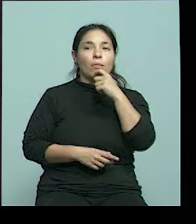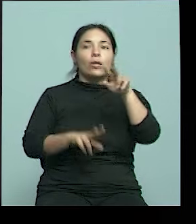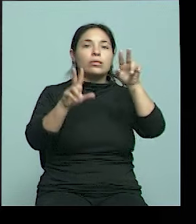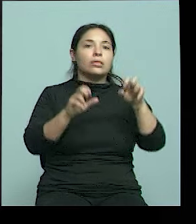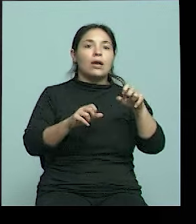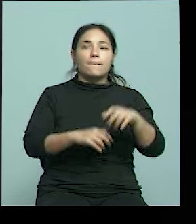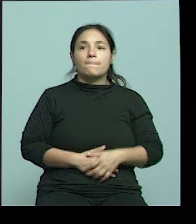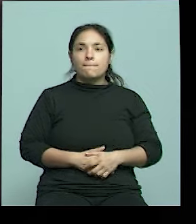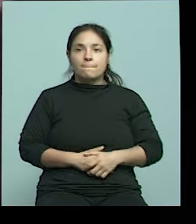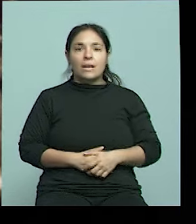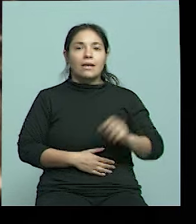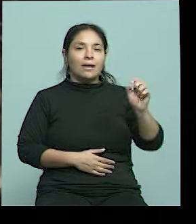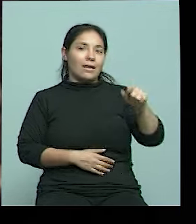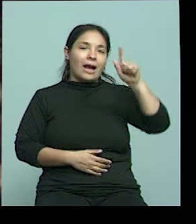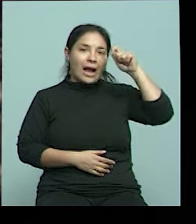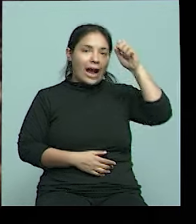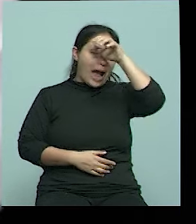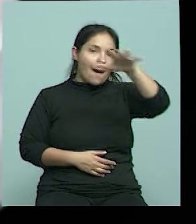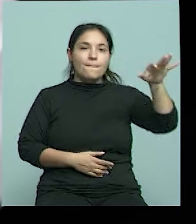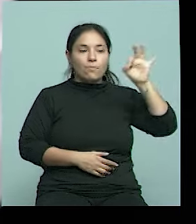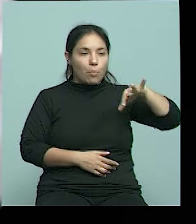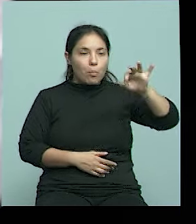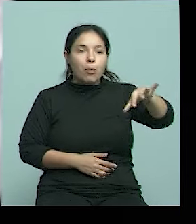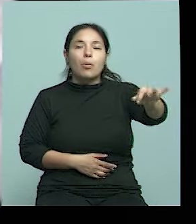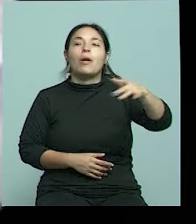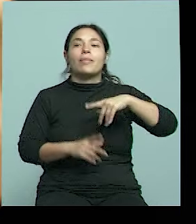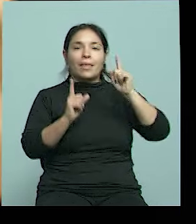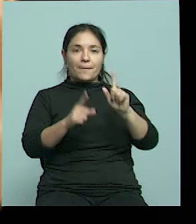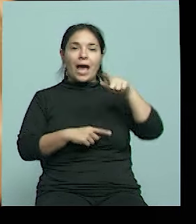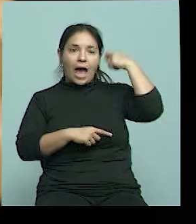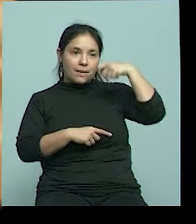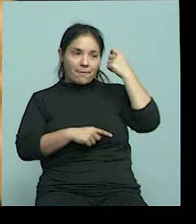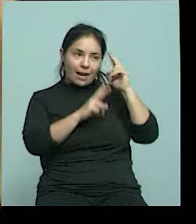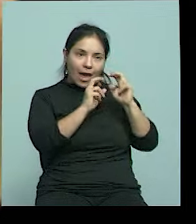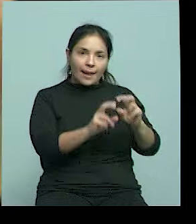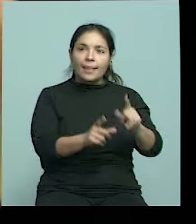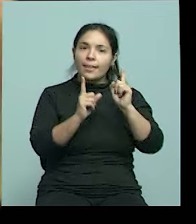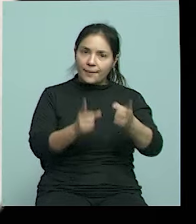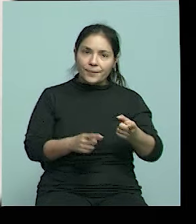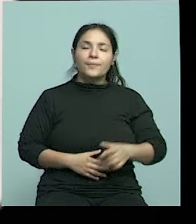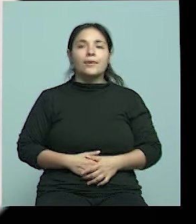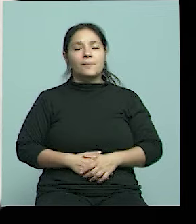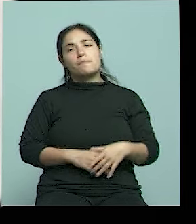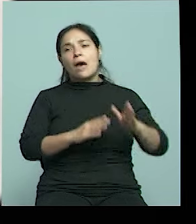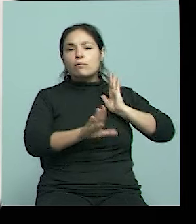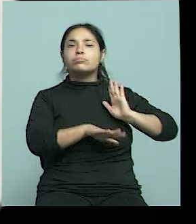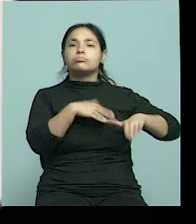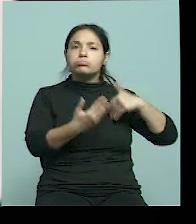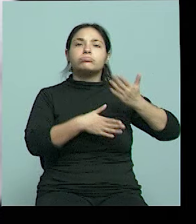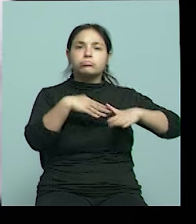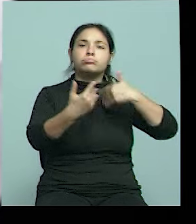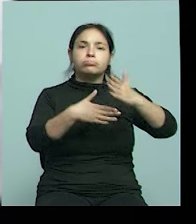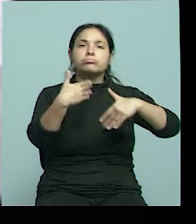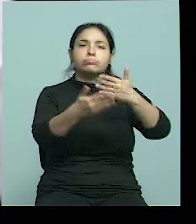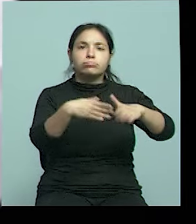agronómica, en el estudio de animales. Es mucho lo que se ha avanzado y cada vez entonces se pueden hacer